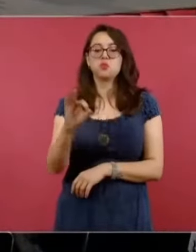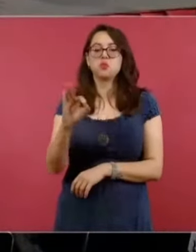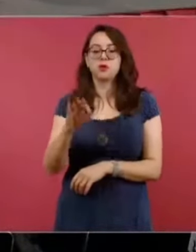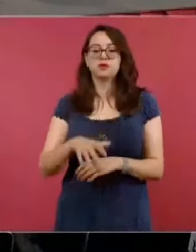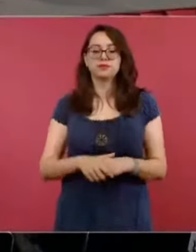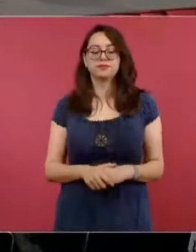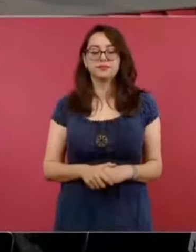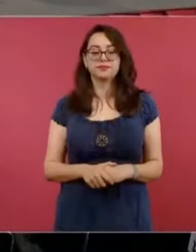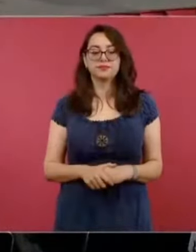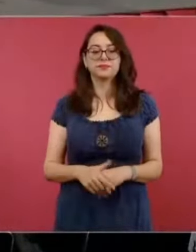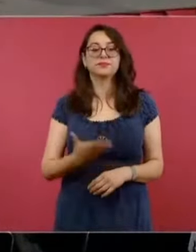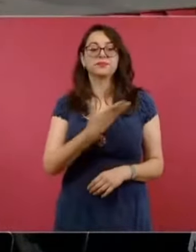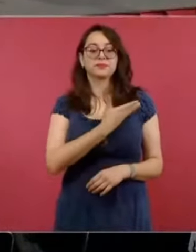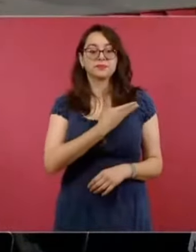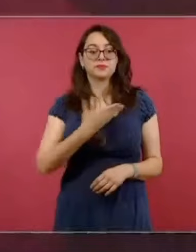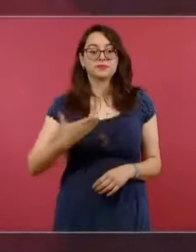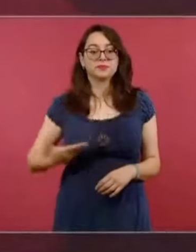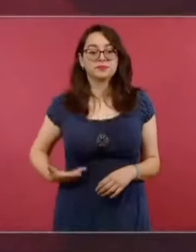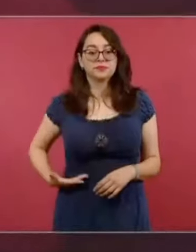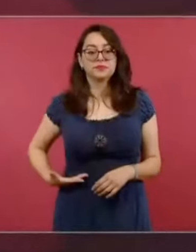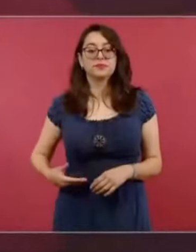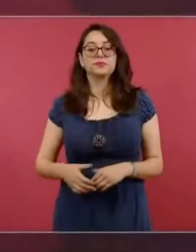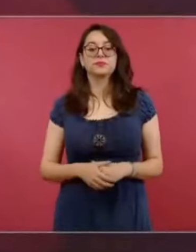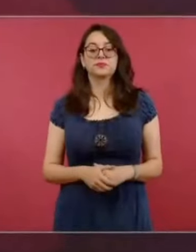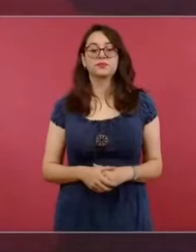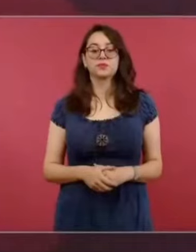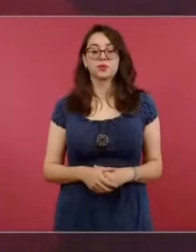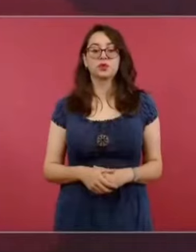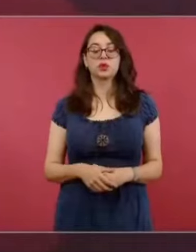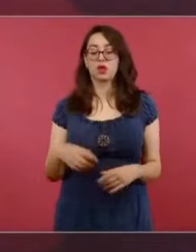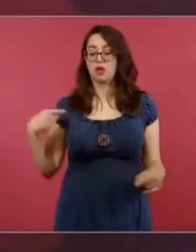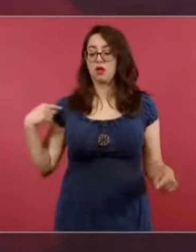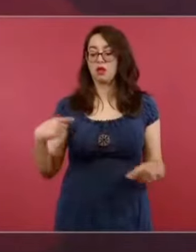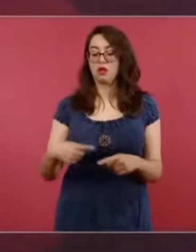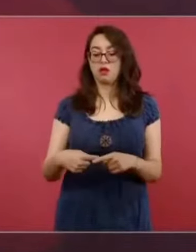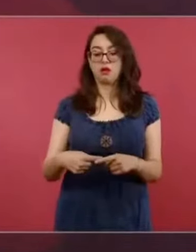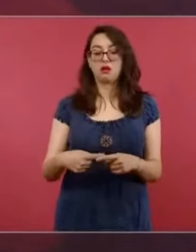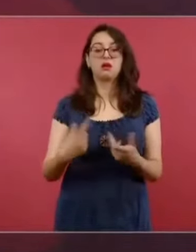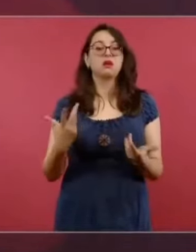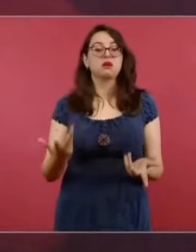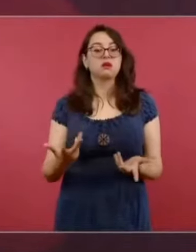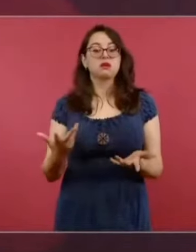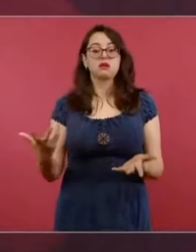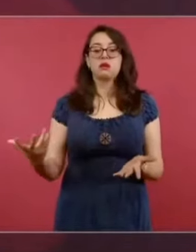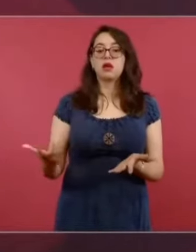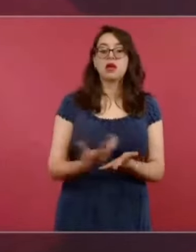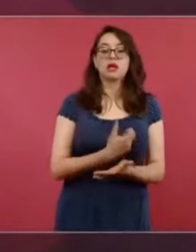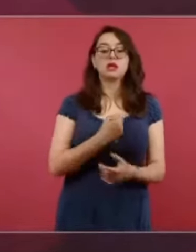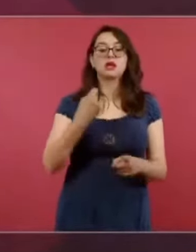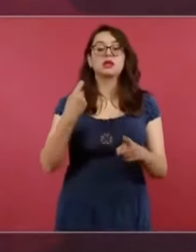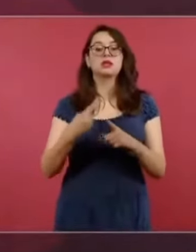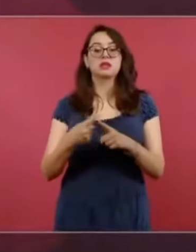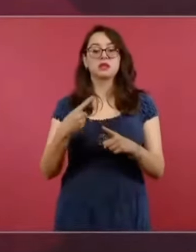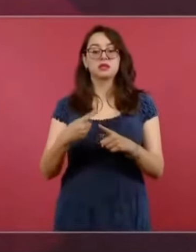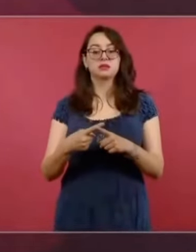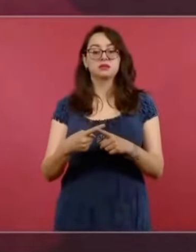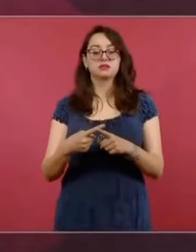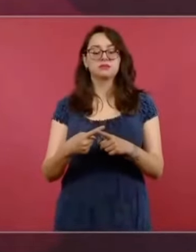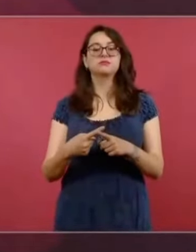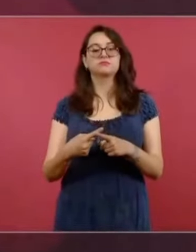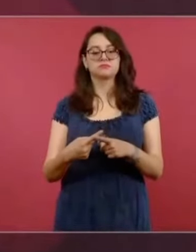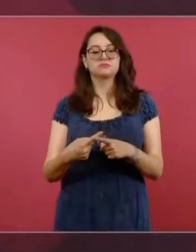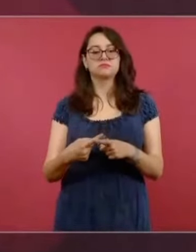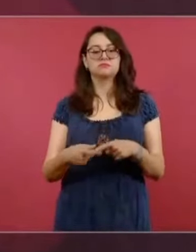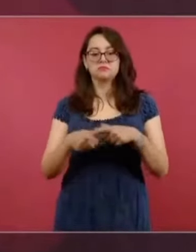Señor Presidente, en este siglo los ganadores serán los que permanezcan